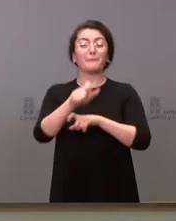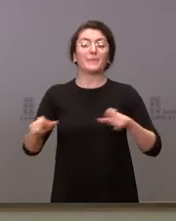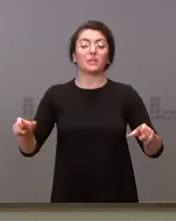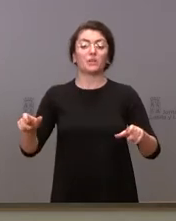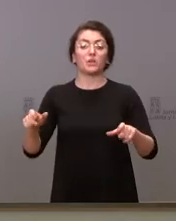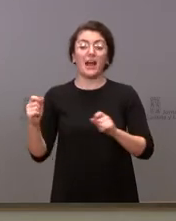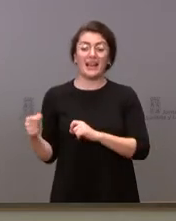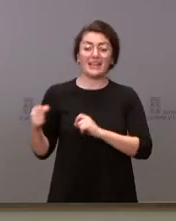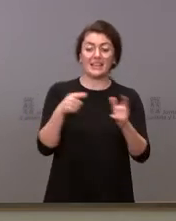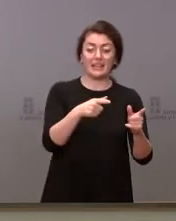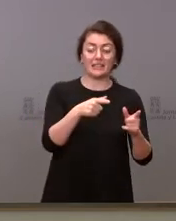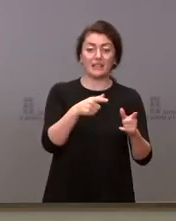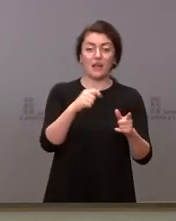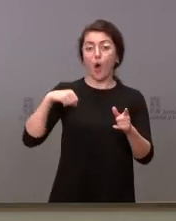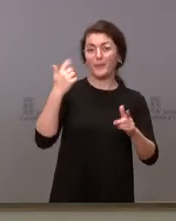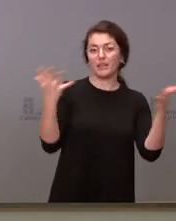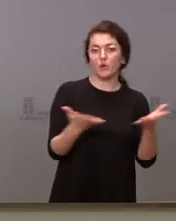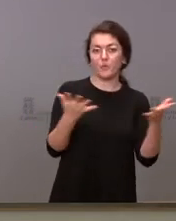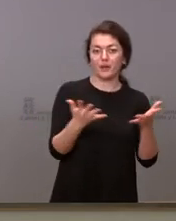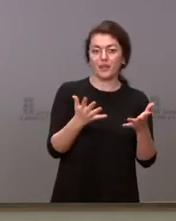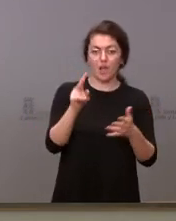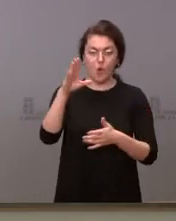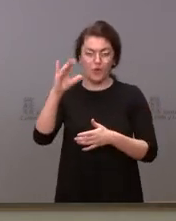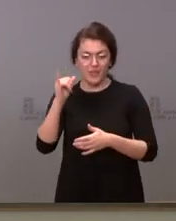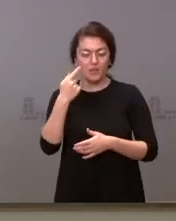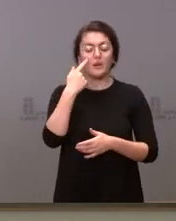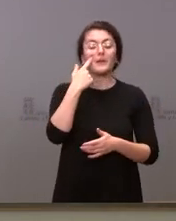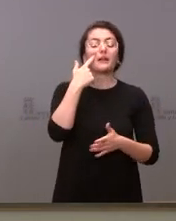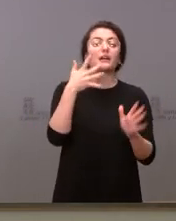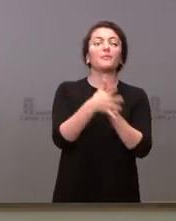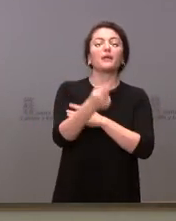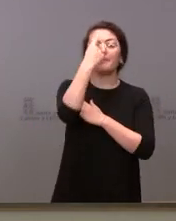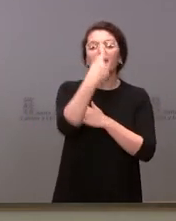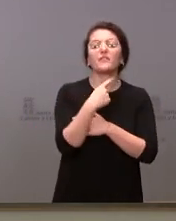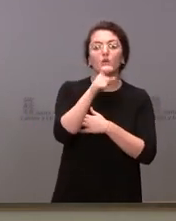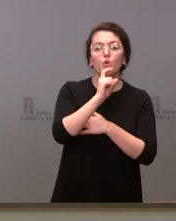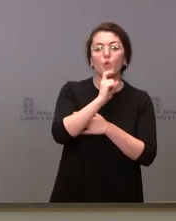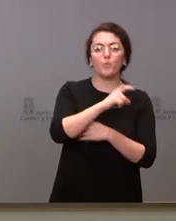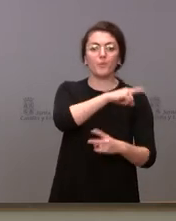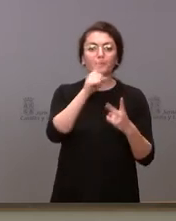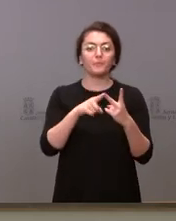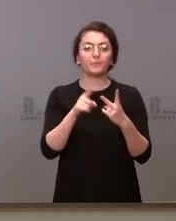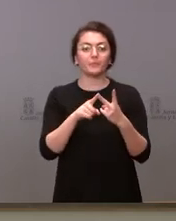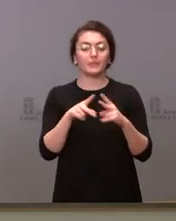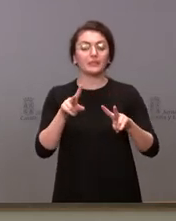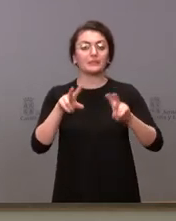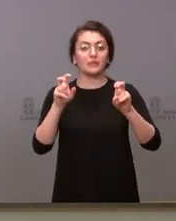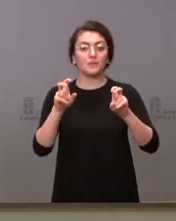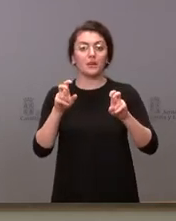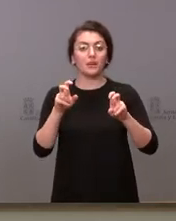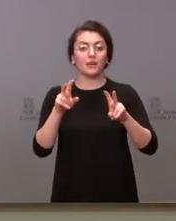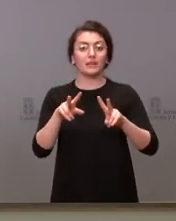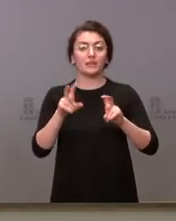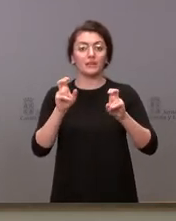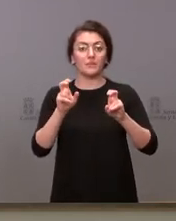la UCI. Si podría darnos más datos. Y luego, ¿cuál es la posición de la Junta